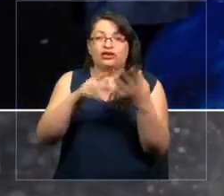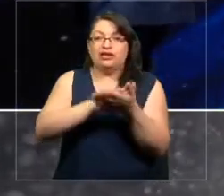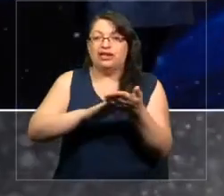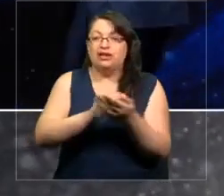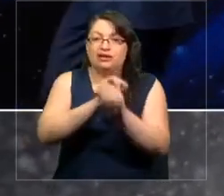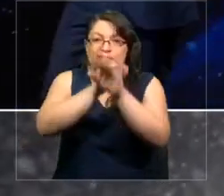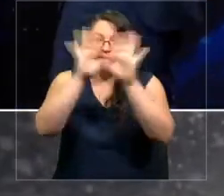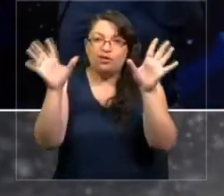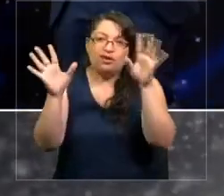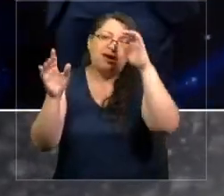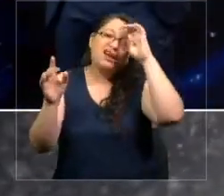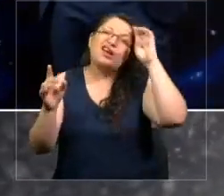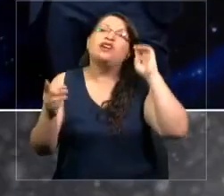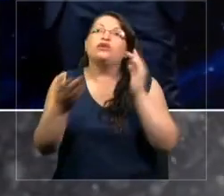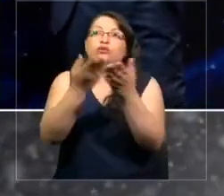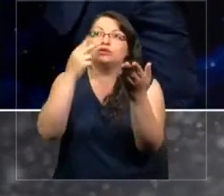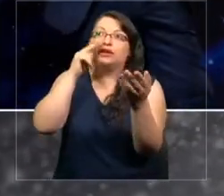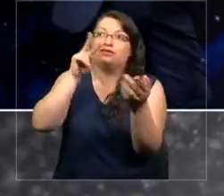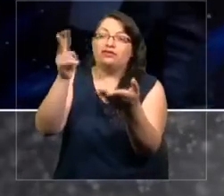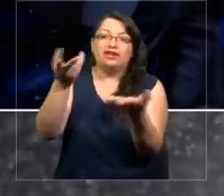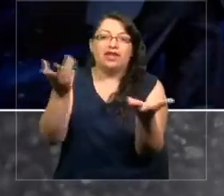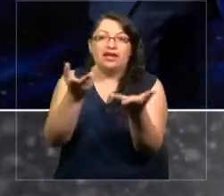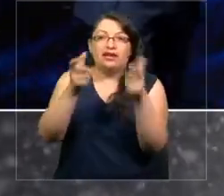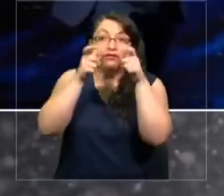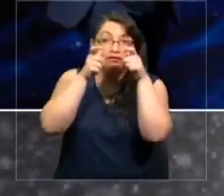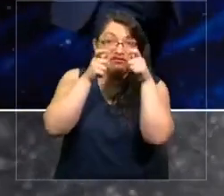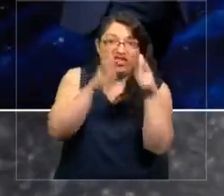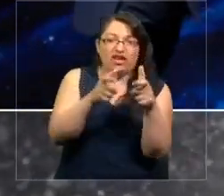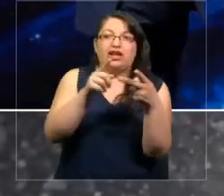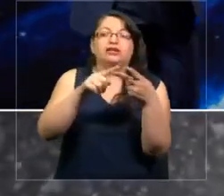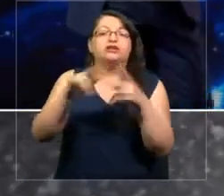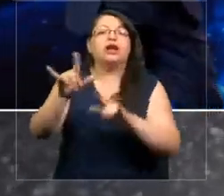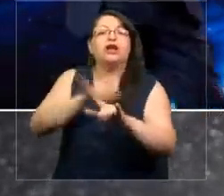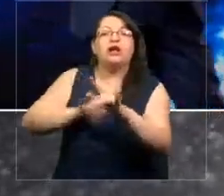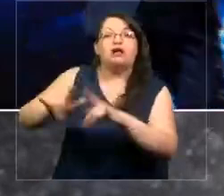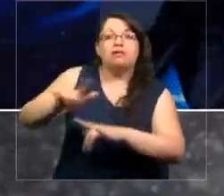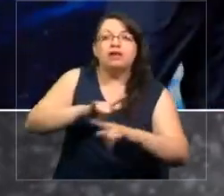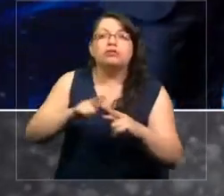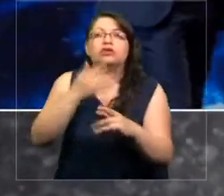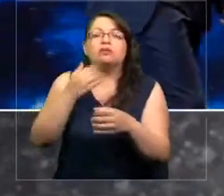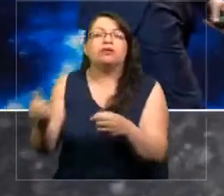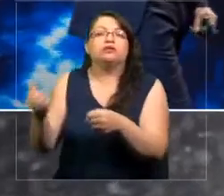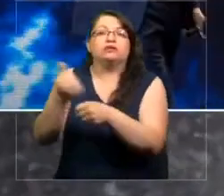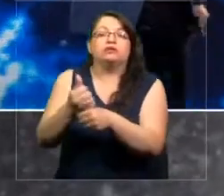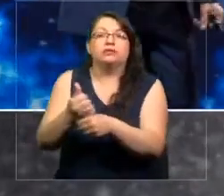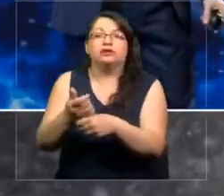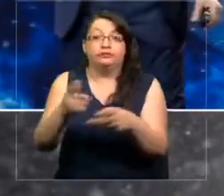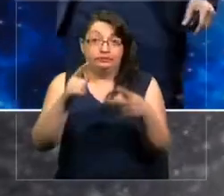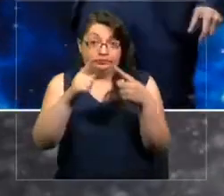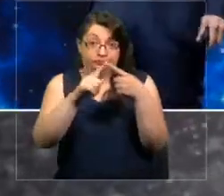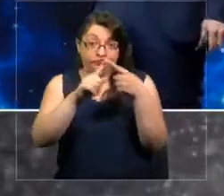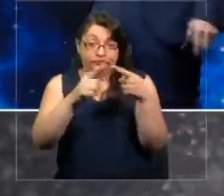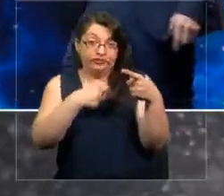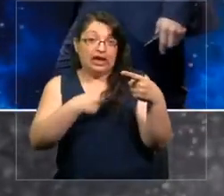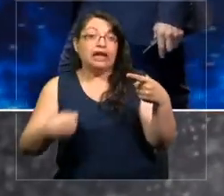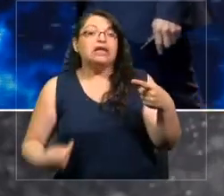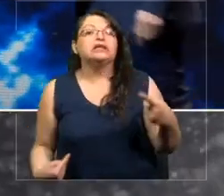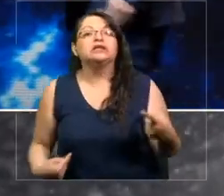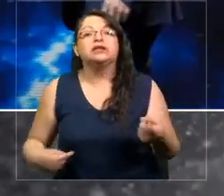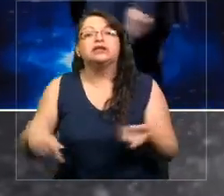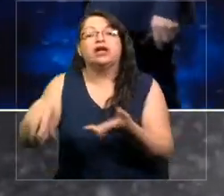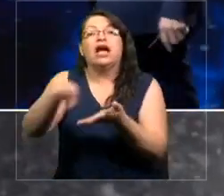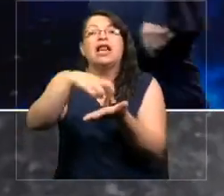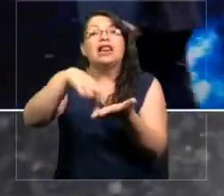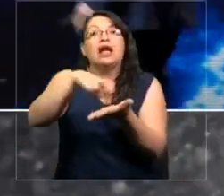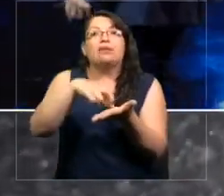claros que son los que ven aquí. Vigilancia, manipulación y reemplazo. El primero, en China, en la provincia